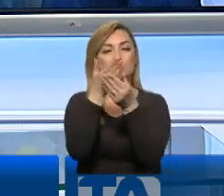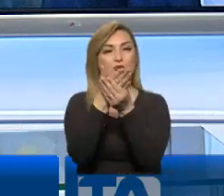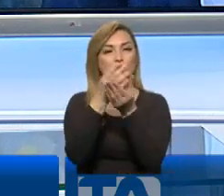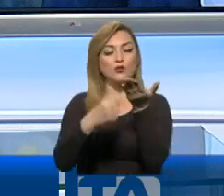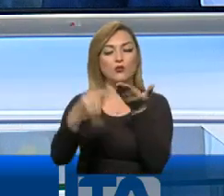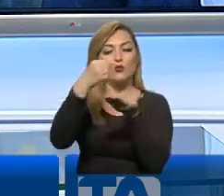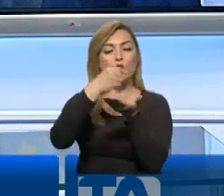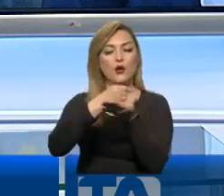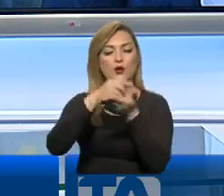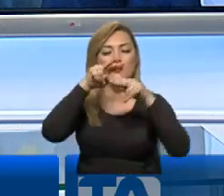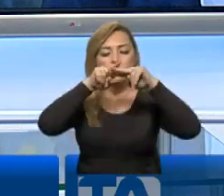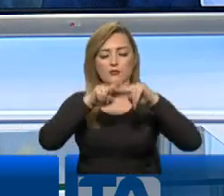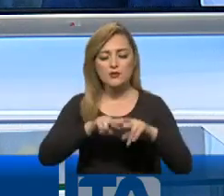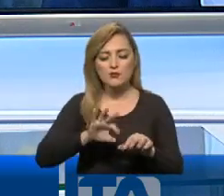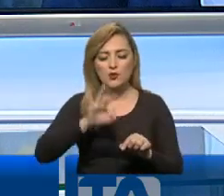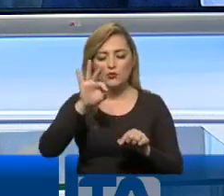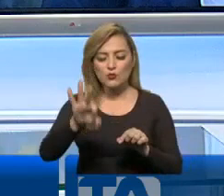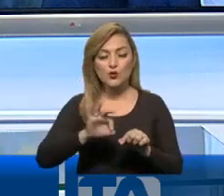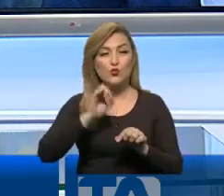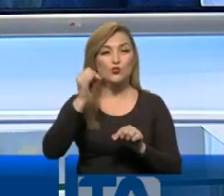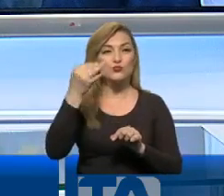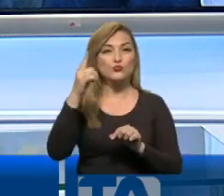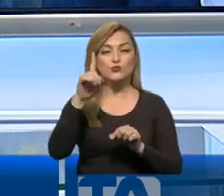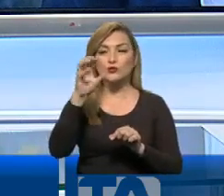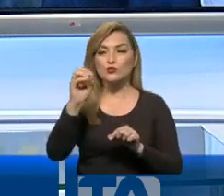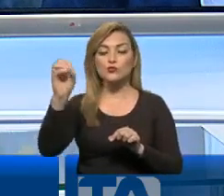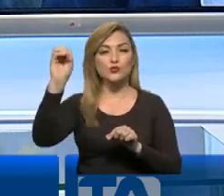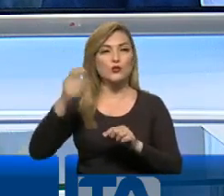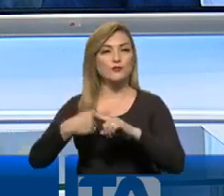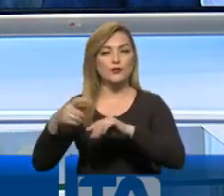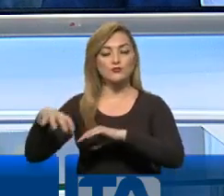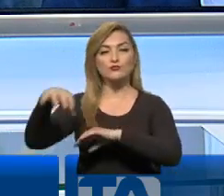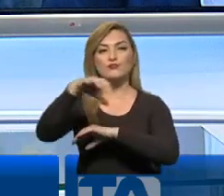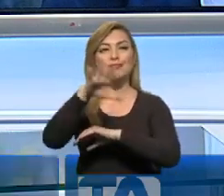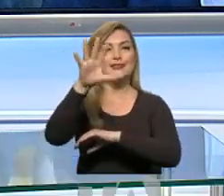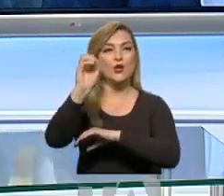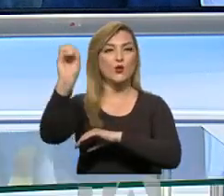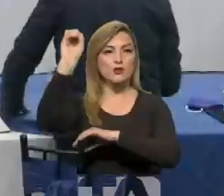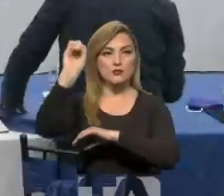otras 16 provincias se revisarán en un 50%. Veamos.